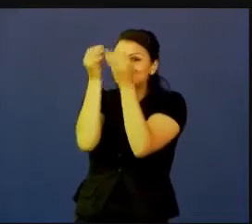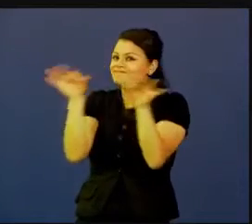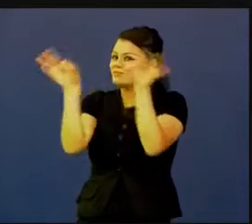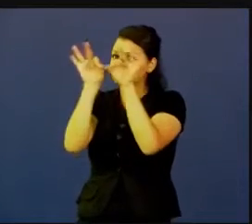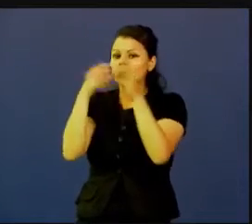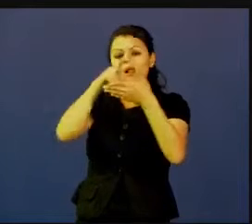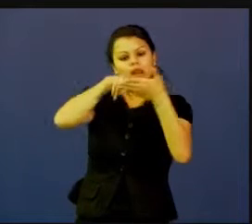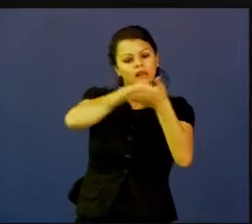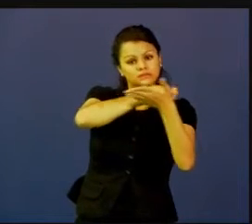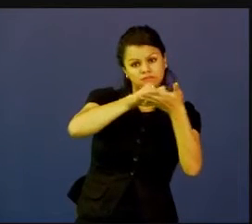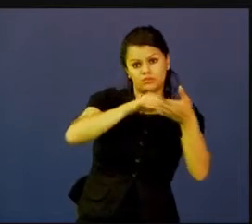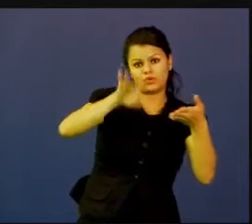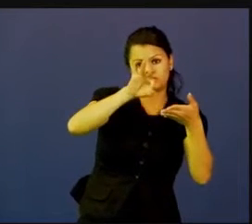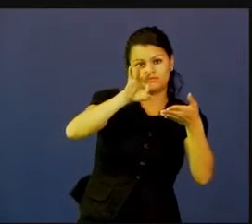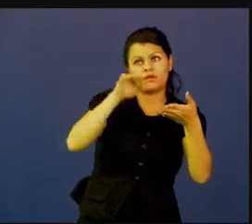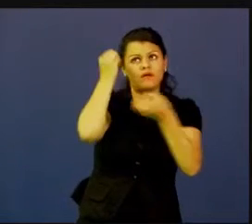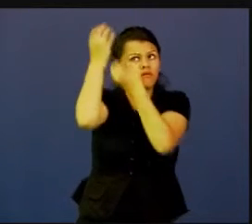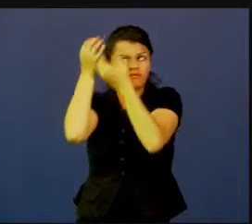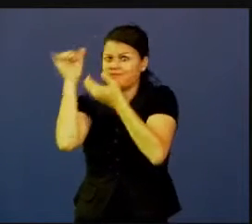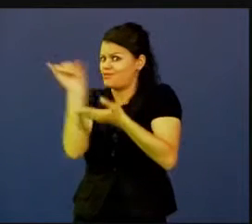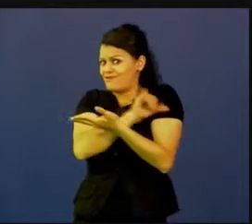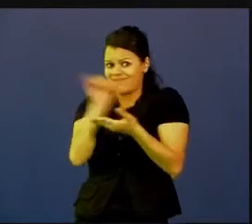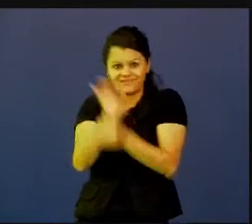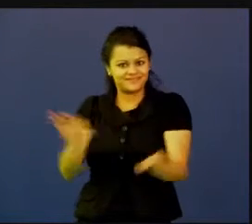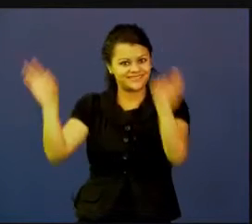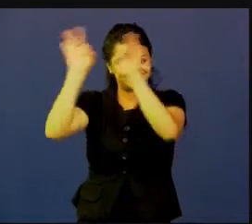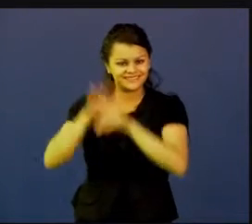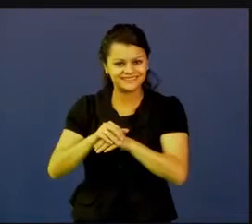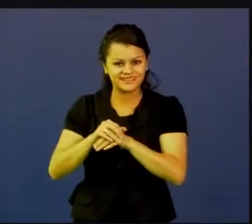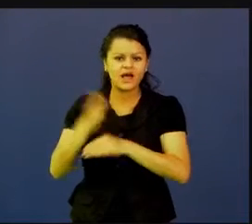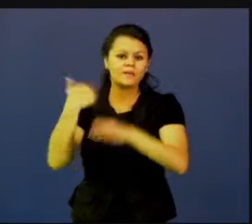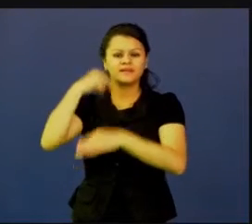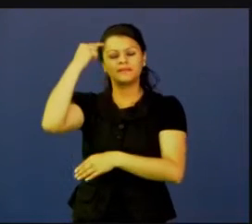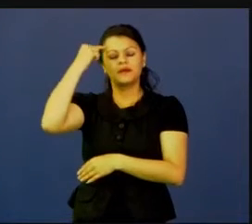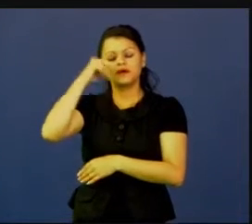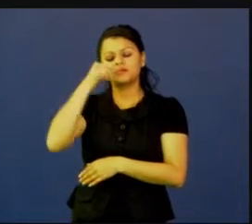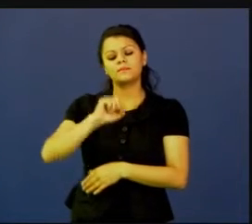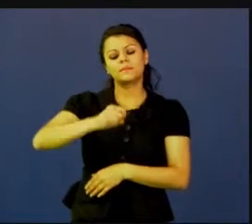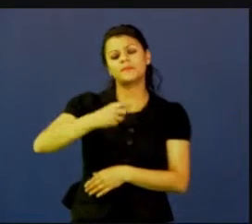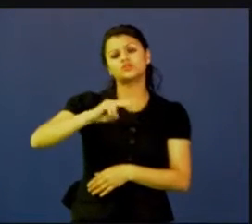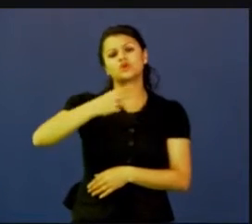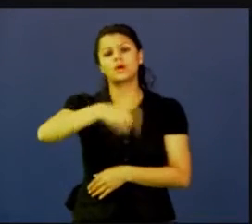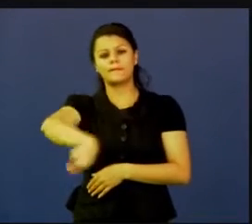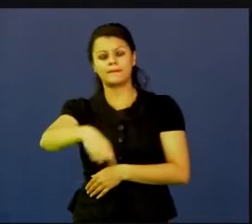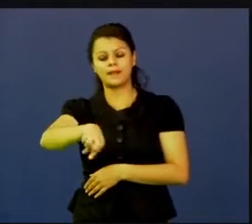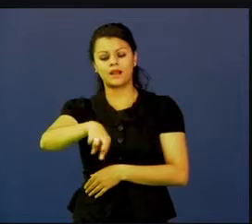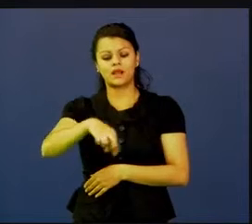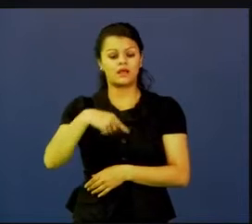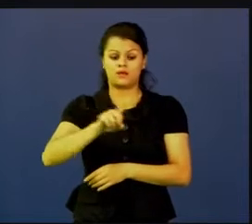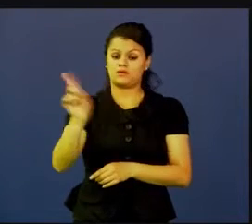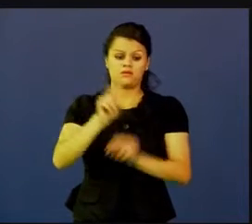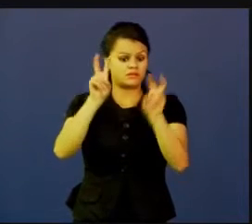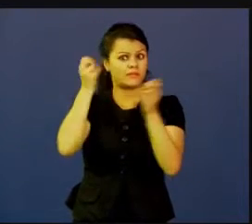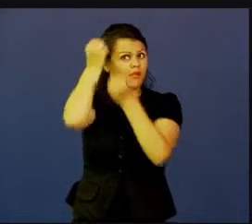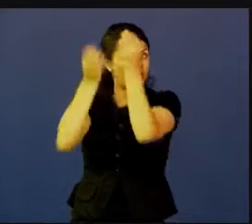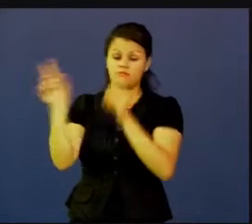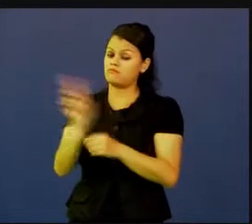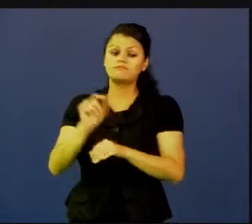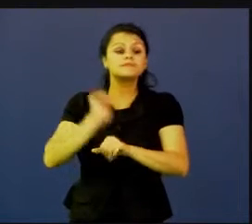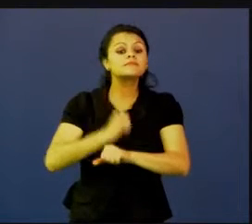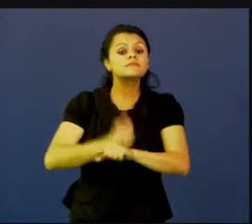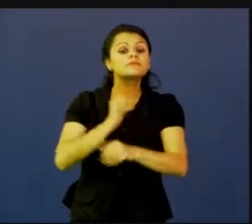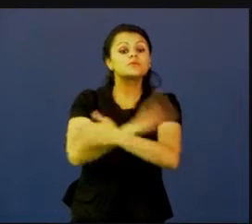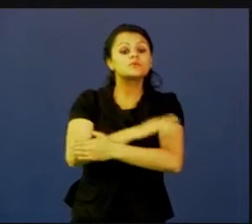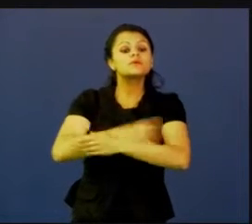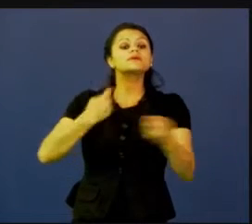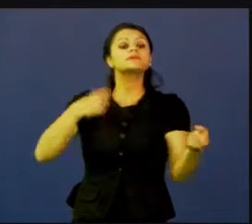olvida, entonces cuando el niño ya está en segundo, tercero de primaria, no, ahí lo que tiene que hacer es olvídese de los temas creativos, hagan las tareas de